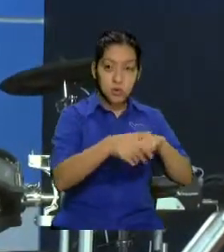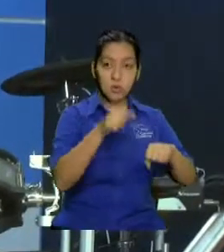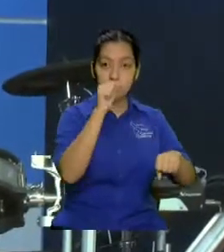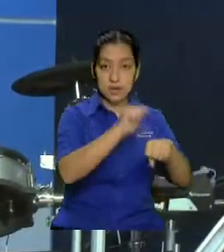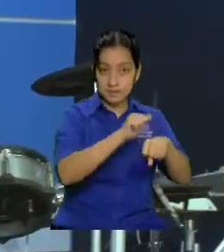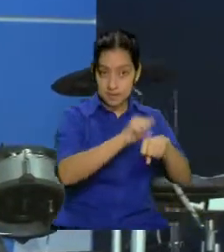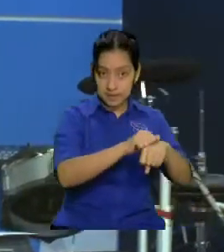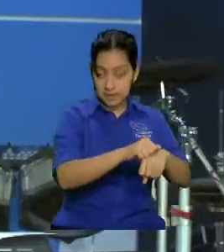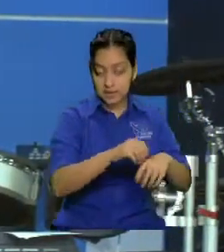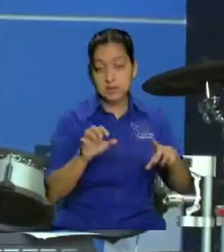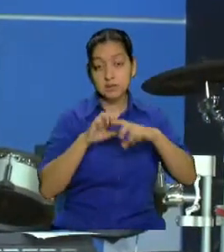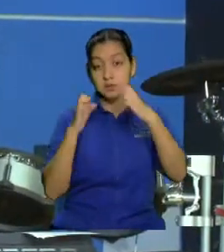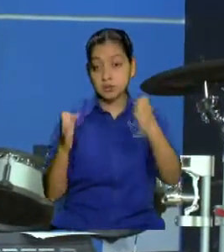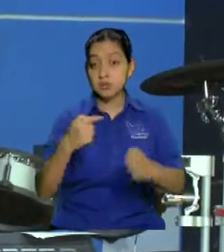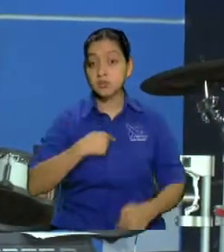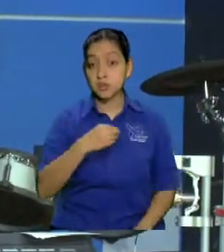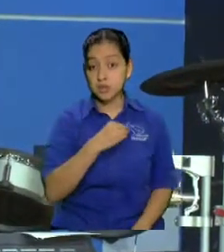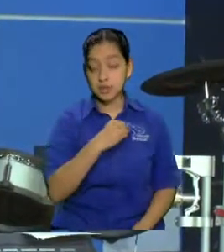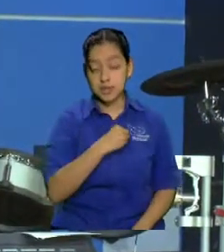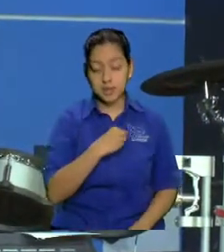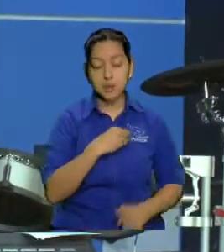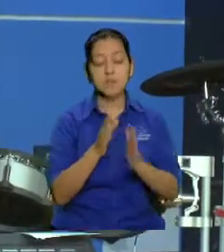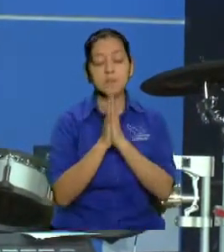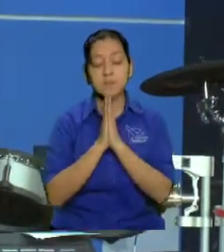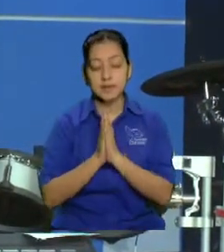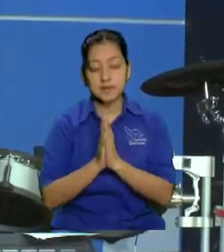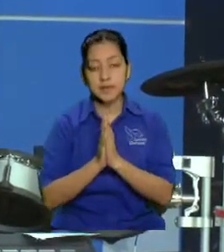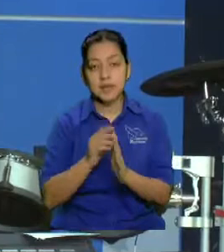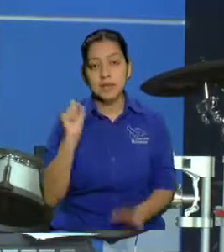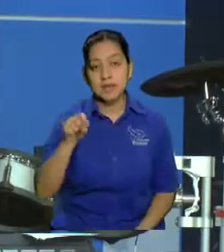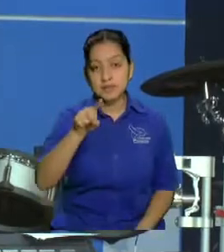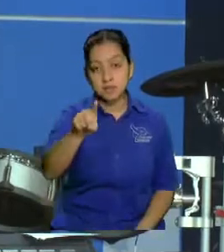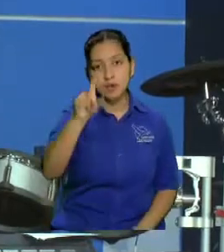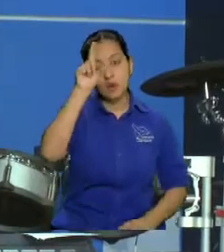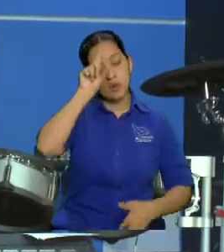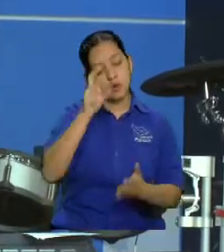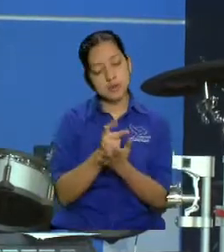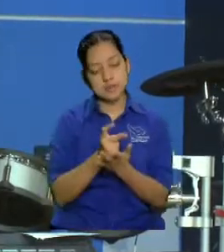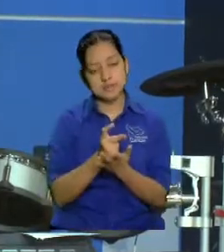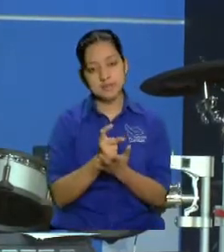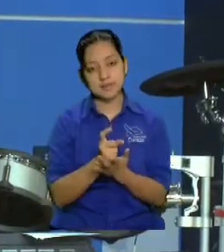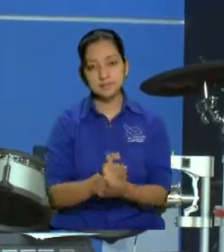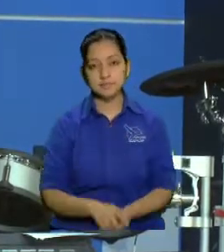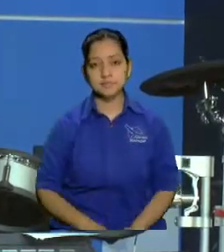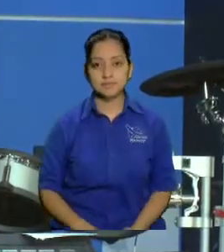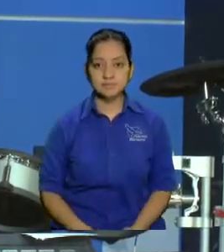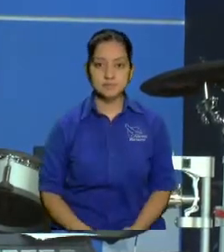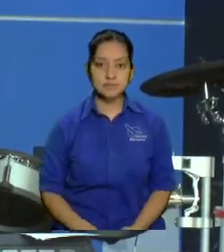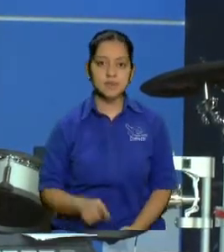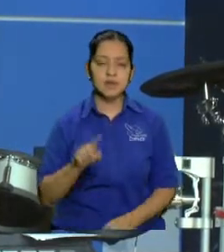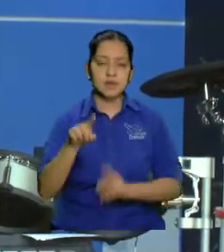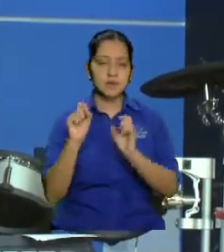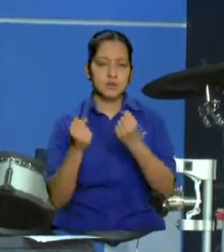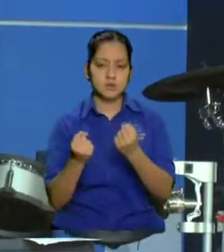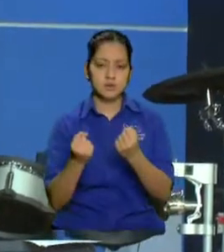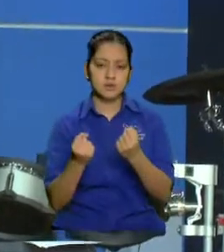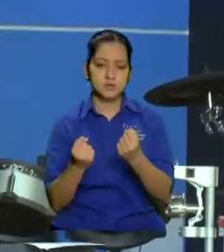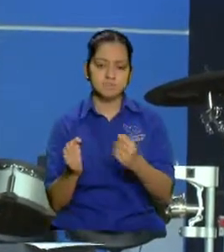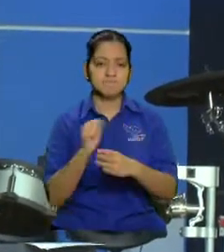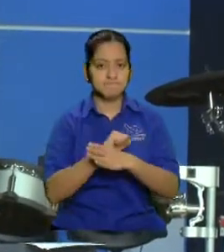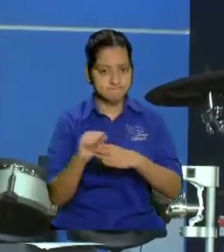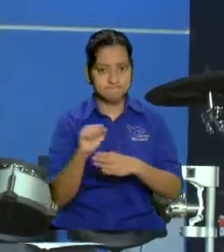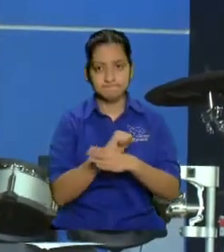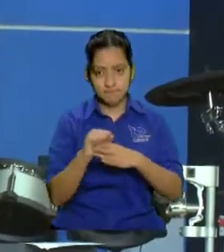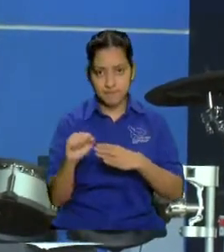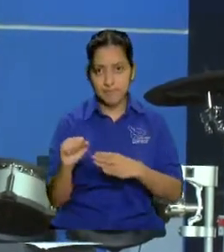entonces yo te quiero pedir que si lo crees y estás lo hagas con alguna regularidad cuando ores porque yo sé que